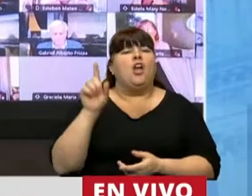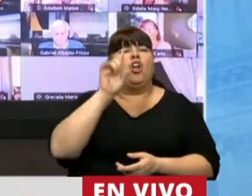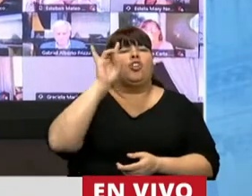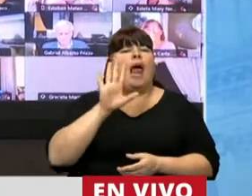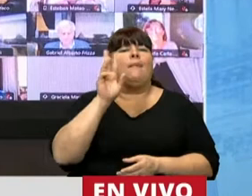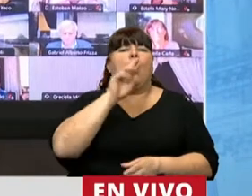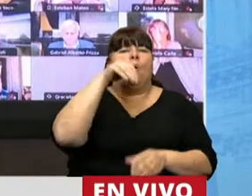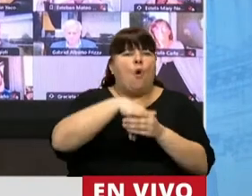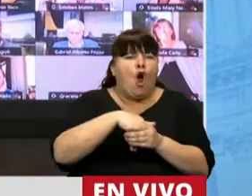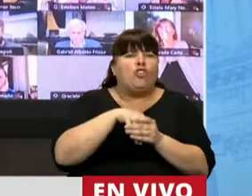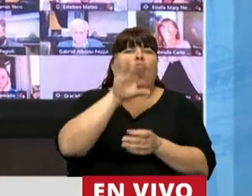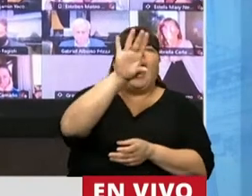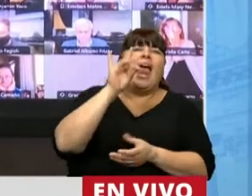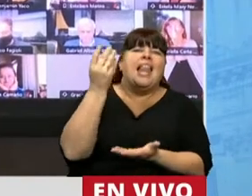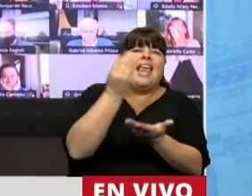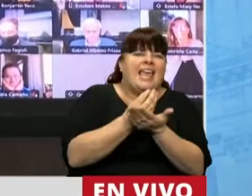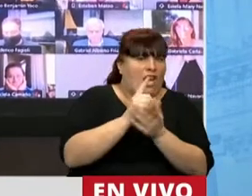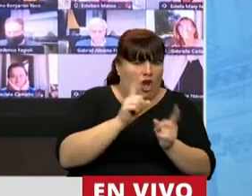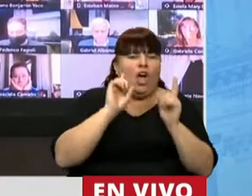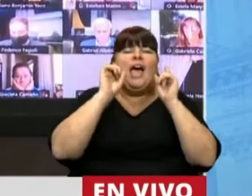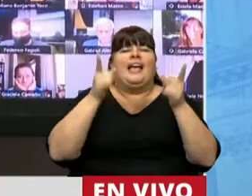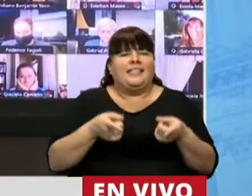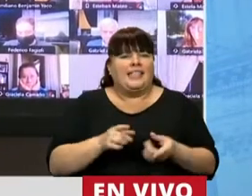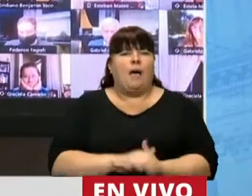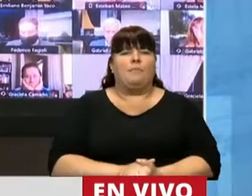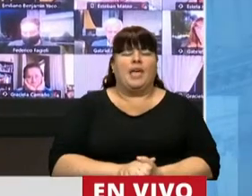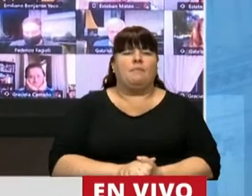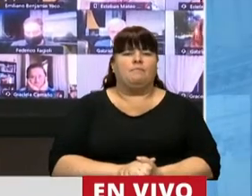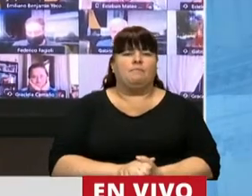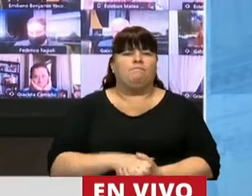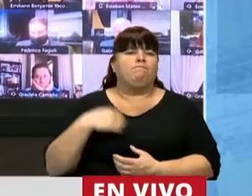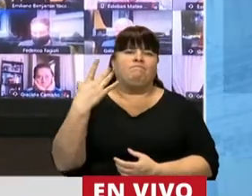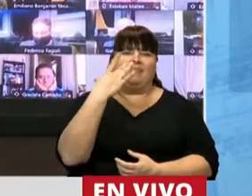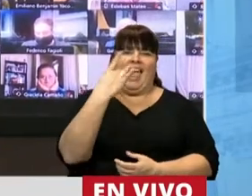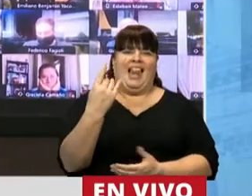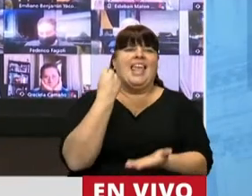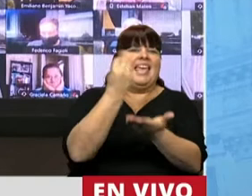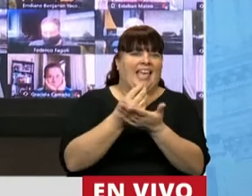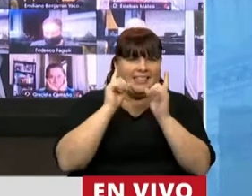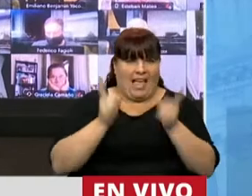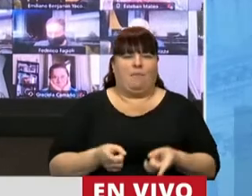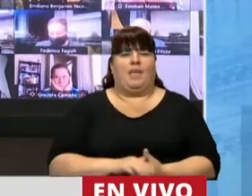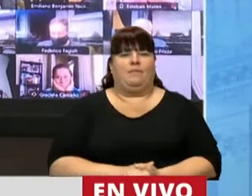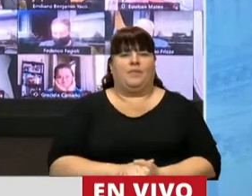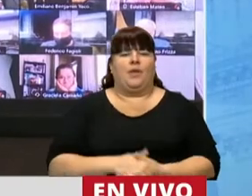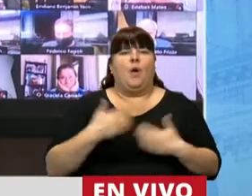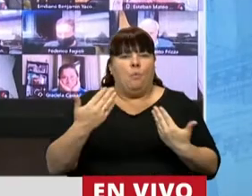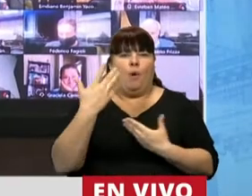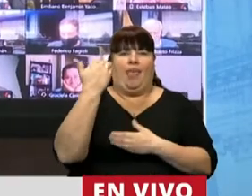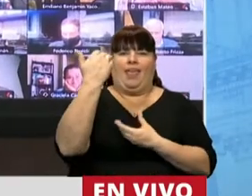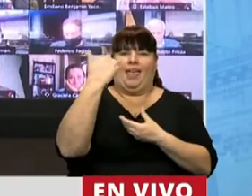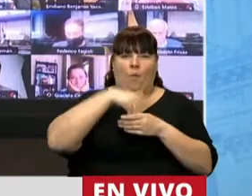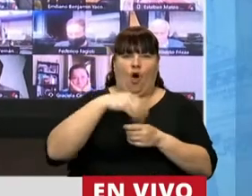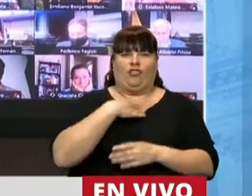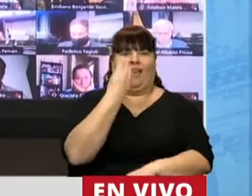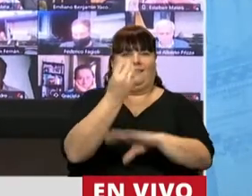solamente votábamos y elegíamos, sino que también fuimos elegidas, pudimos ser votadas,